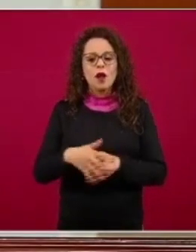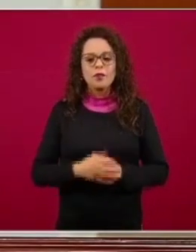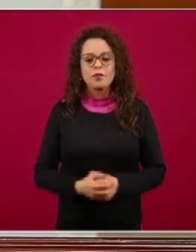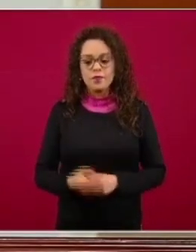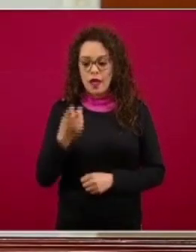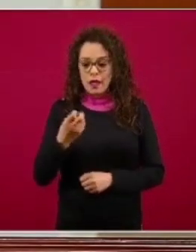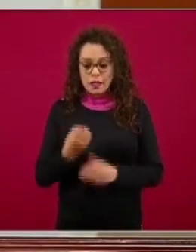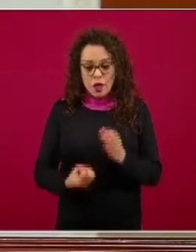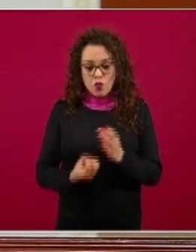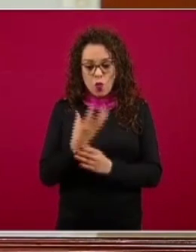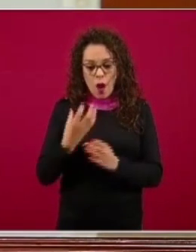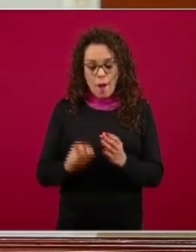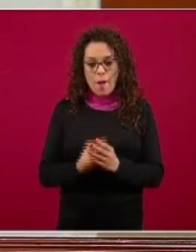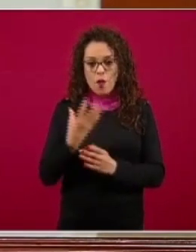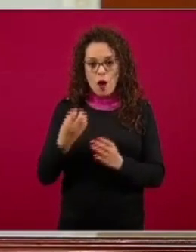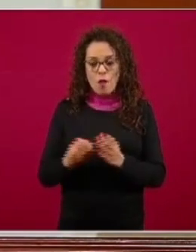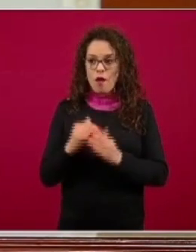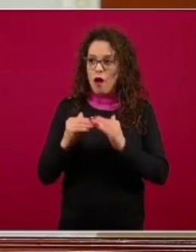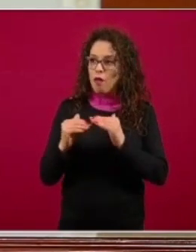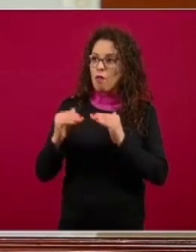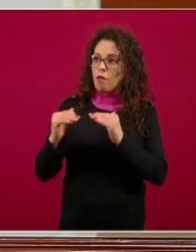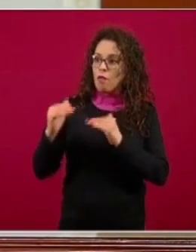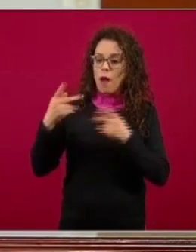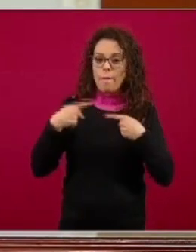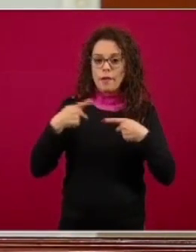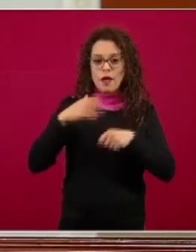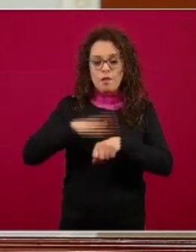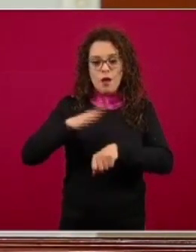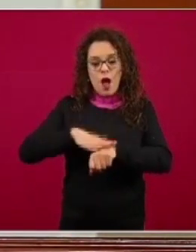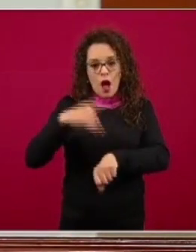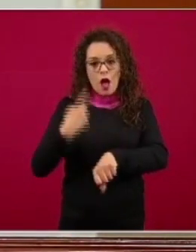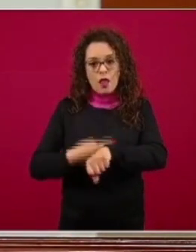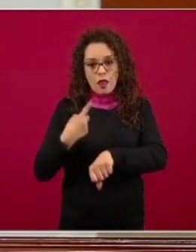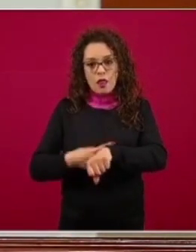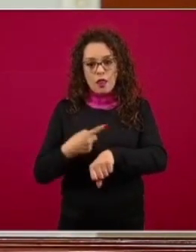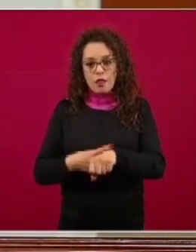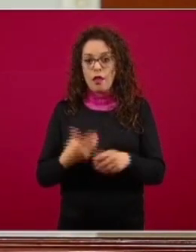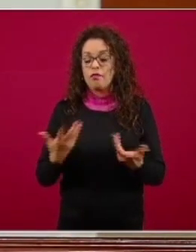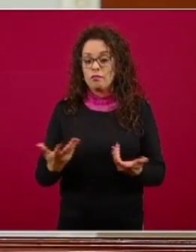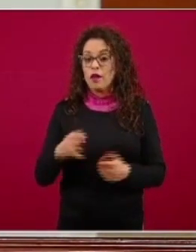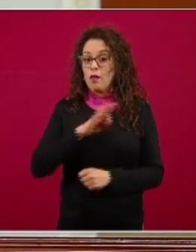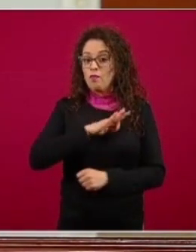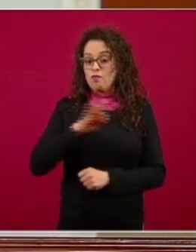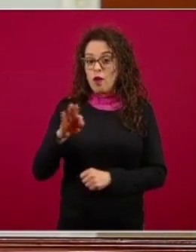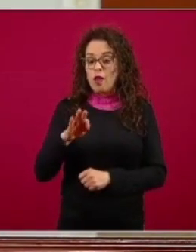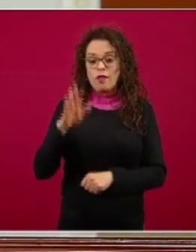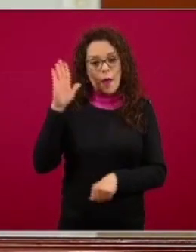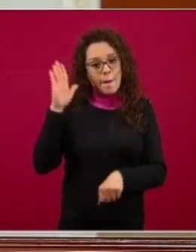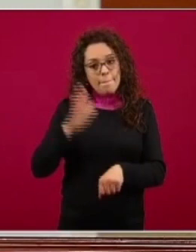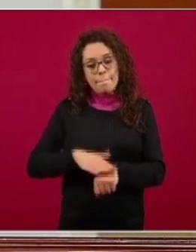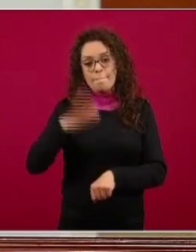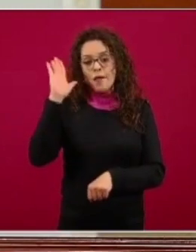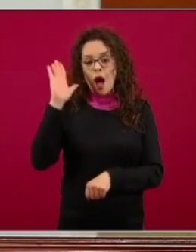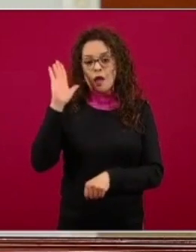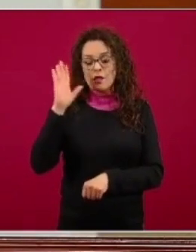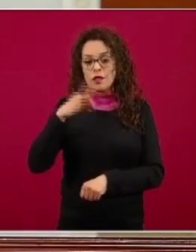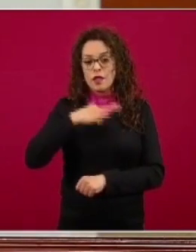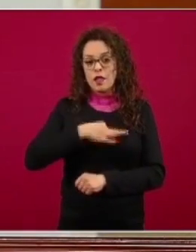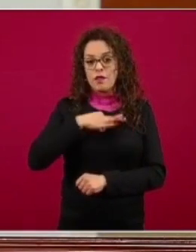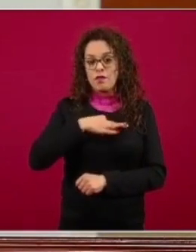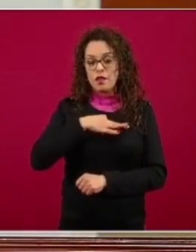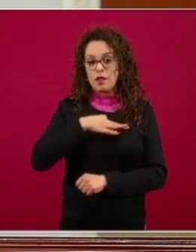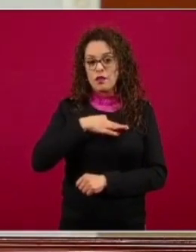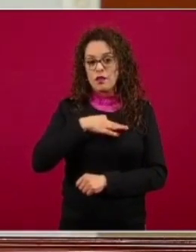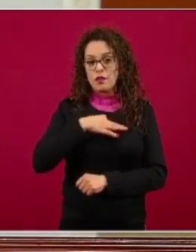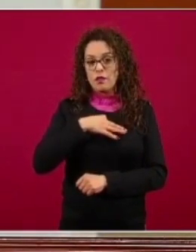casos ocurre en momentos en donde podemos esperar mayores infecciones virales sean o no de